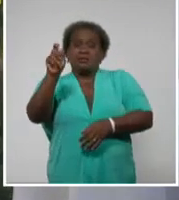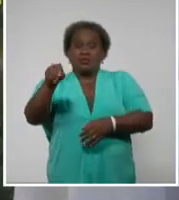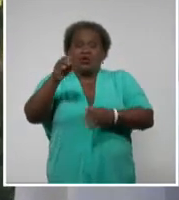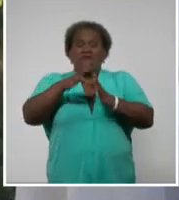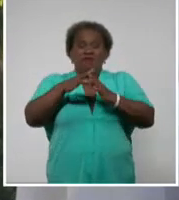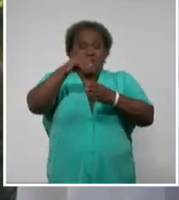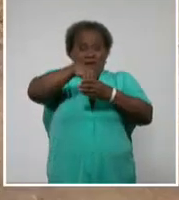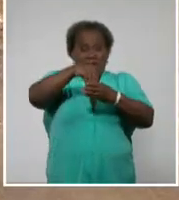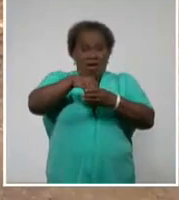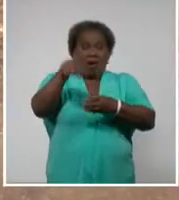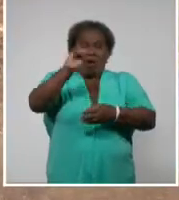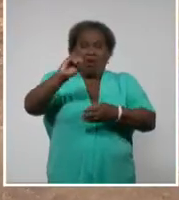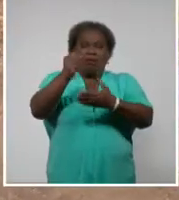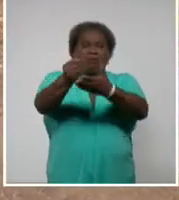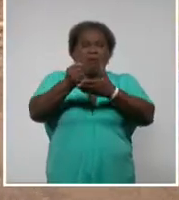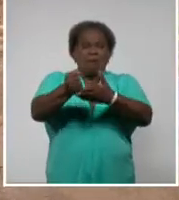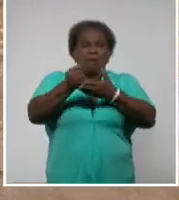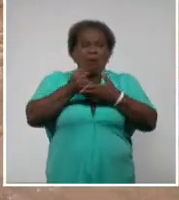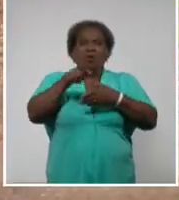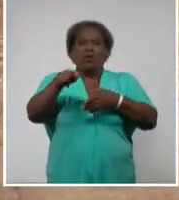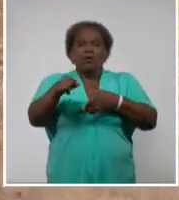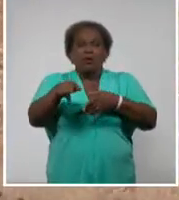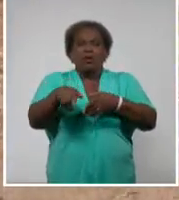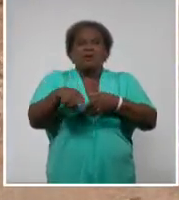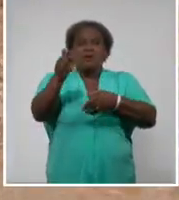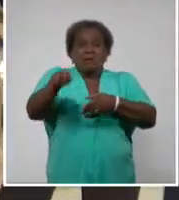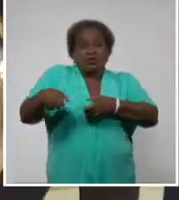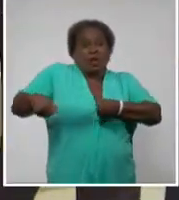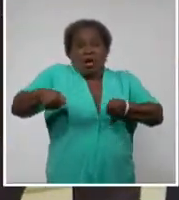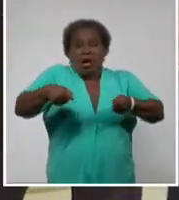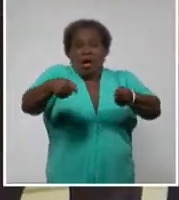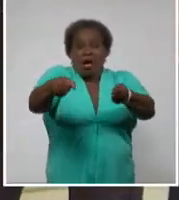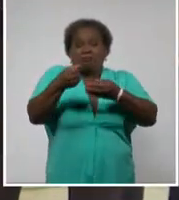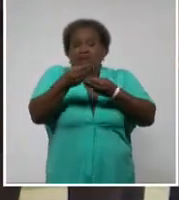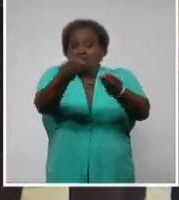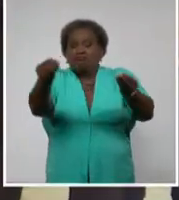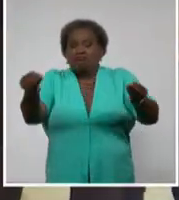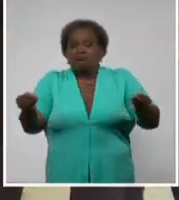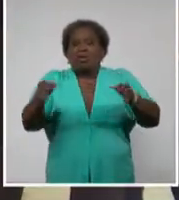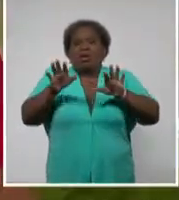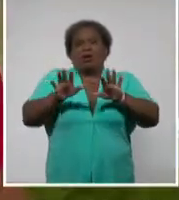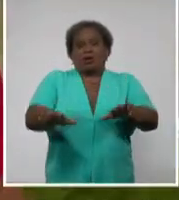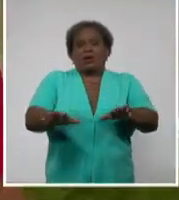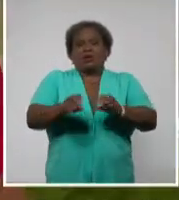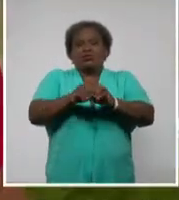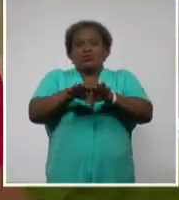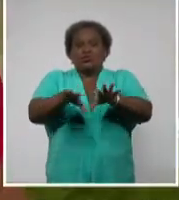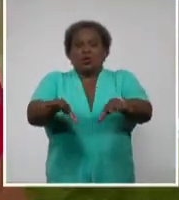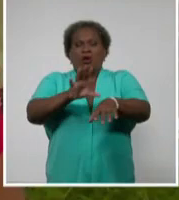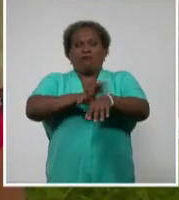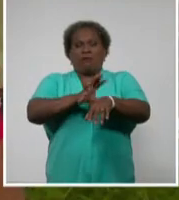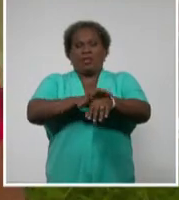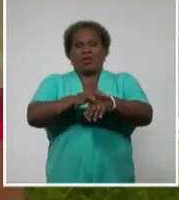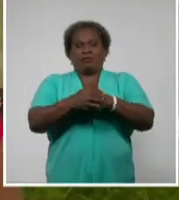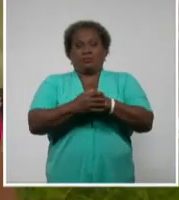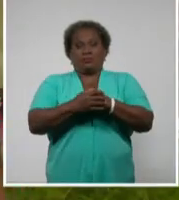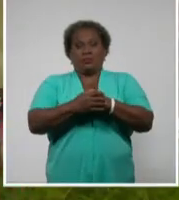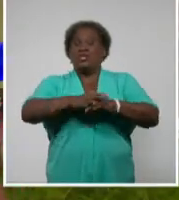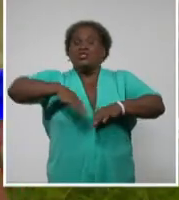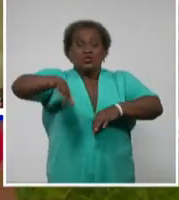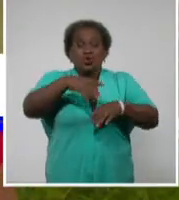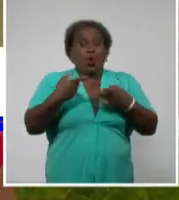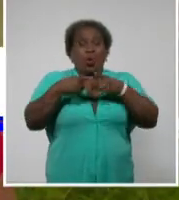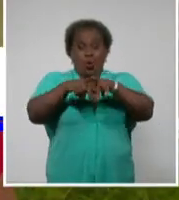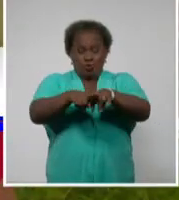organismos y empresas y el accionar de mensajeros dentro y fuera de zona roja, evitaron la propagación de la enfermedad. La unidad es lo que da el resultado de